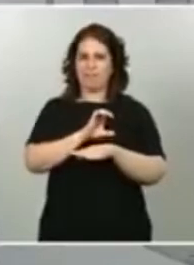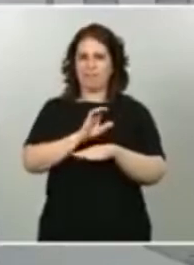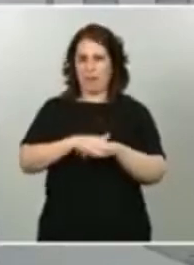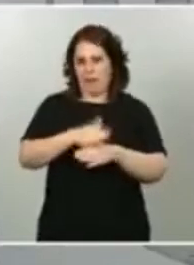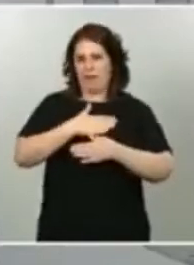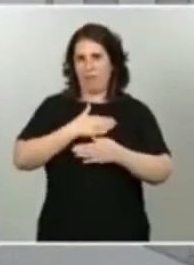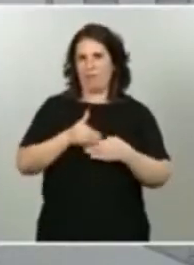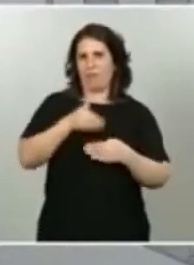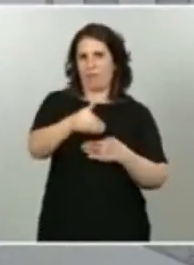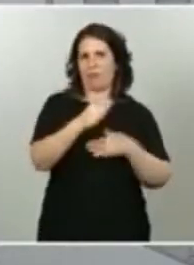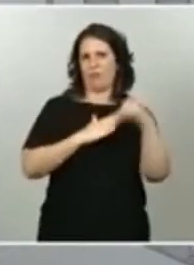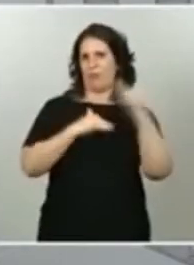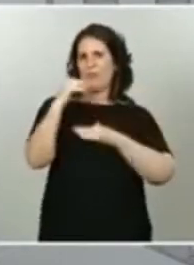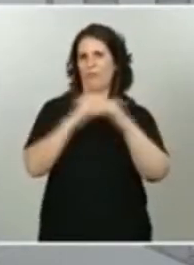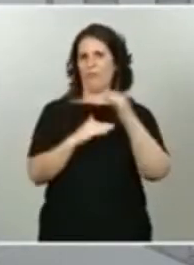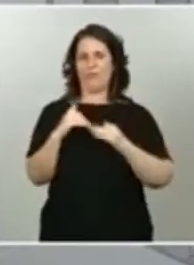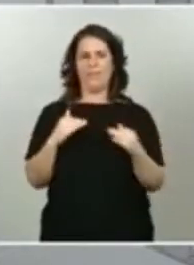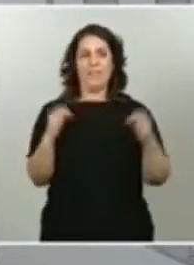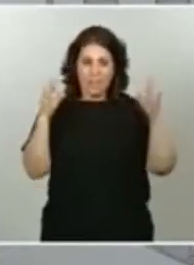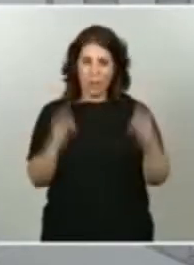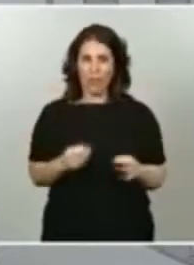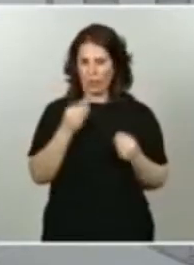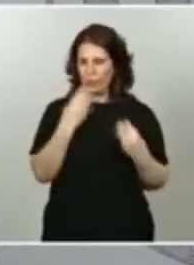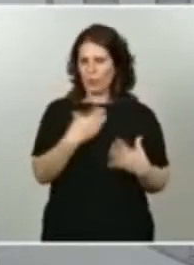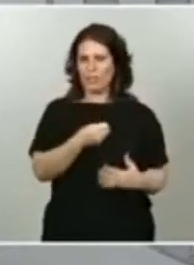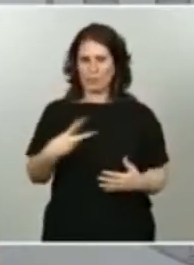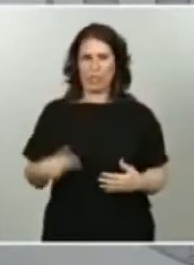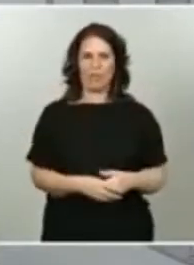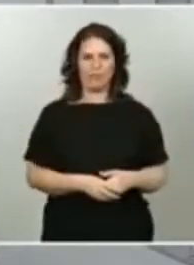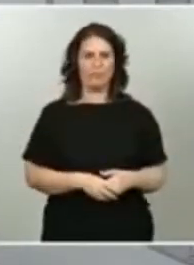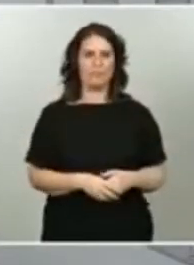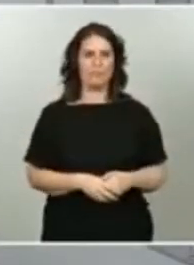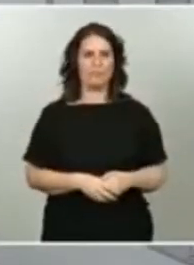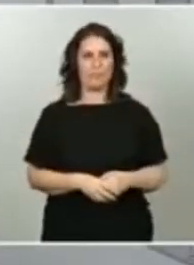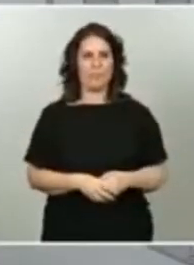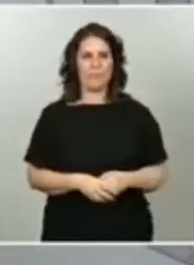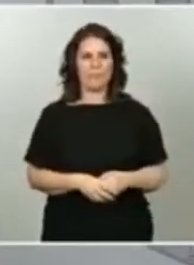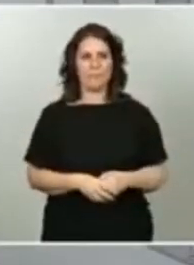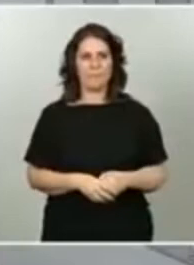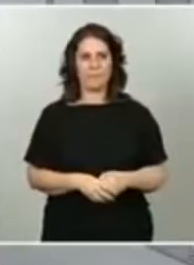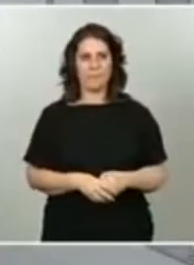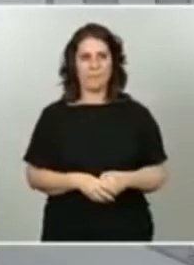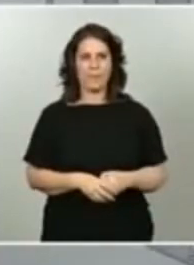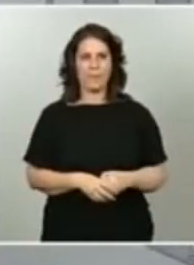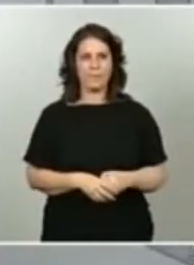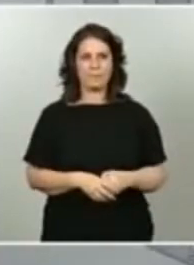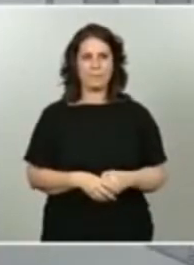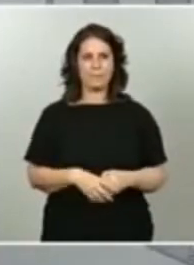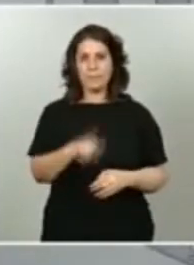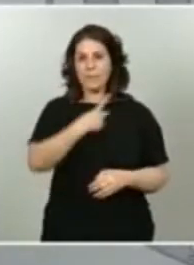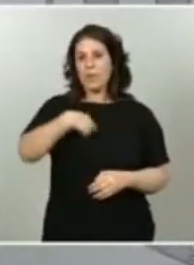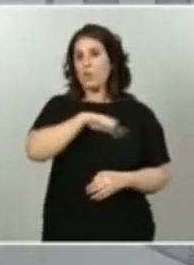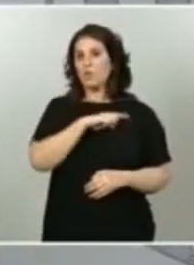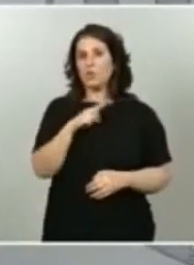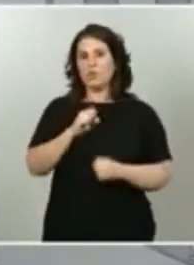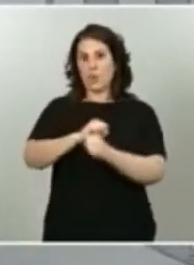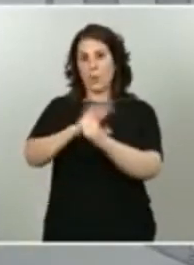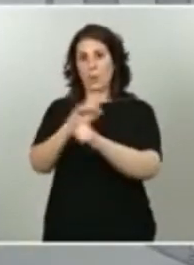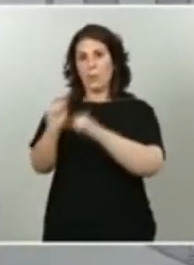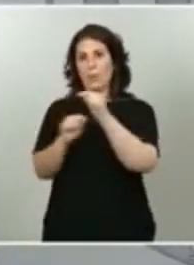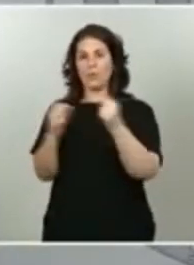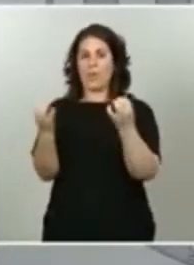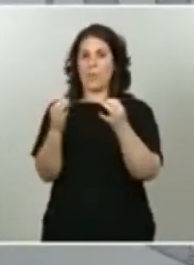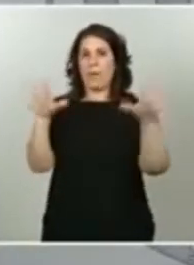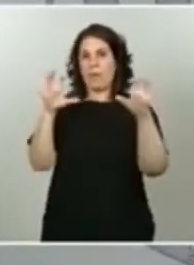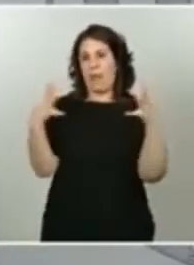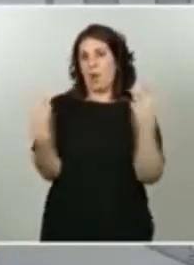Seguro que todo esto saldrá bien. Debemos aprender a convivir con este virus y también a protegernos. Y esto